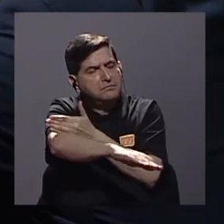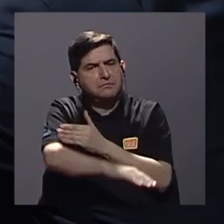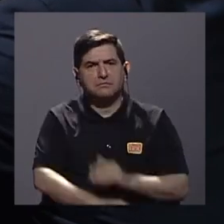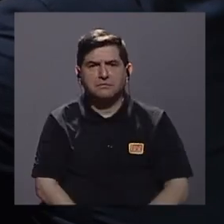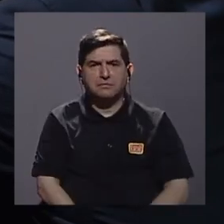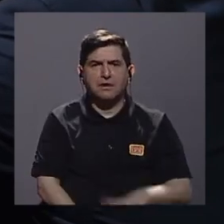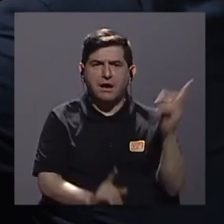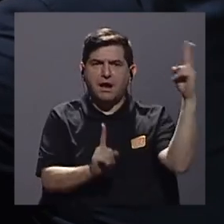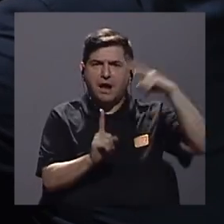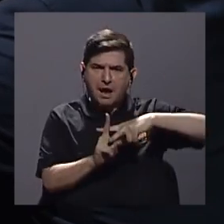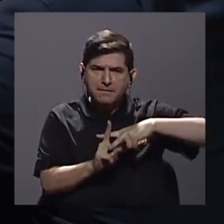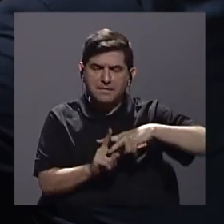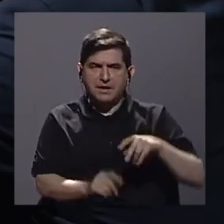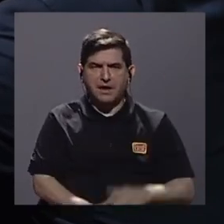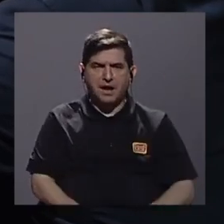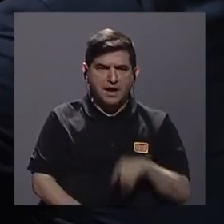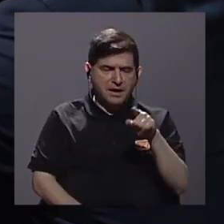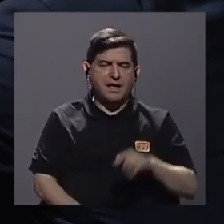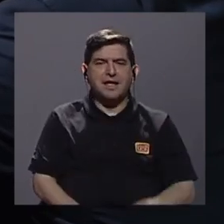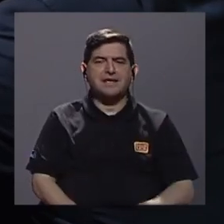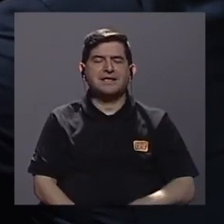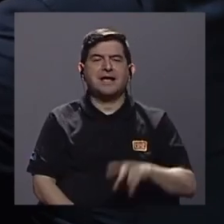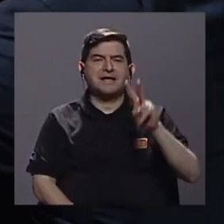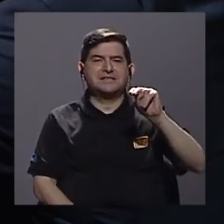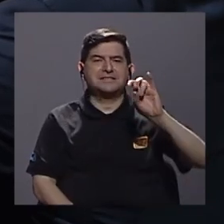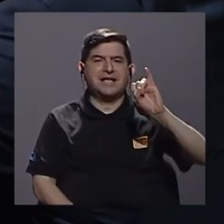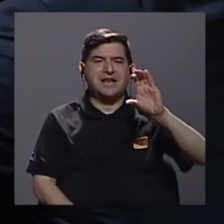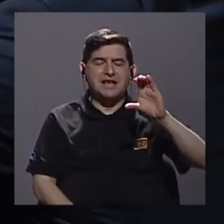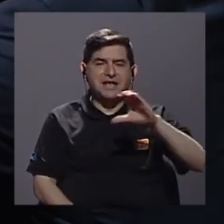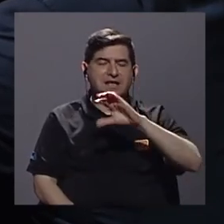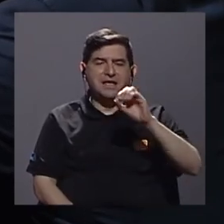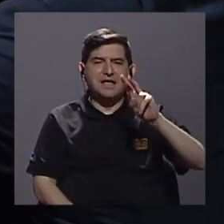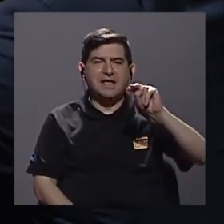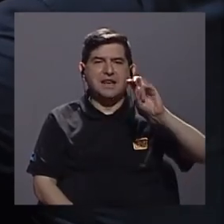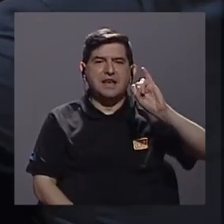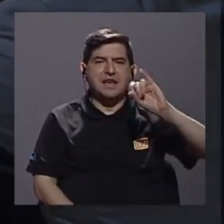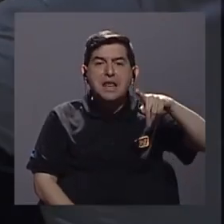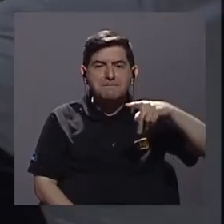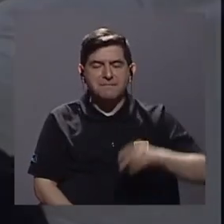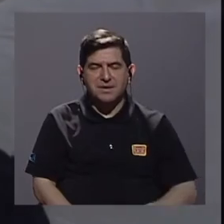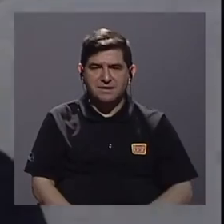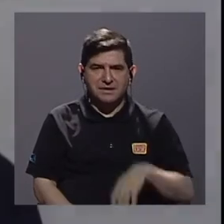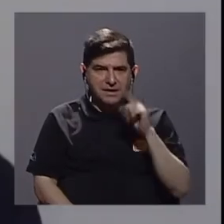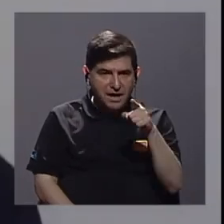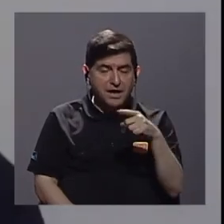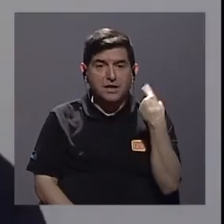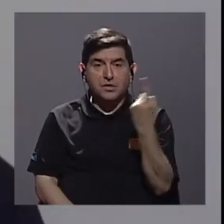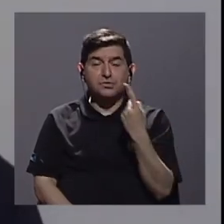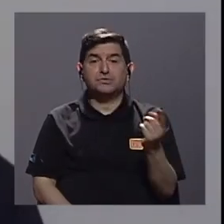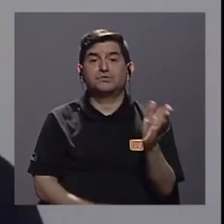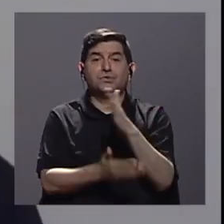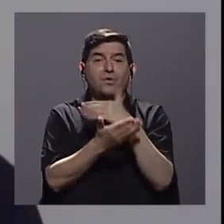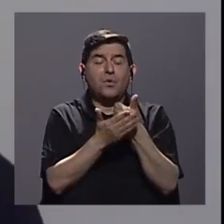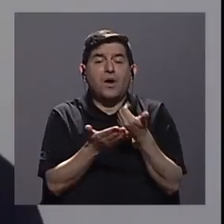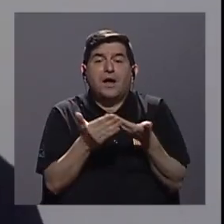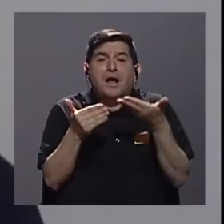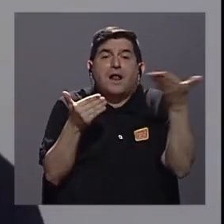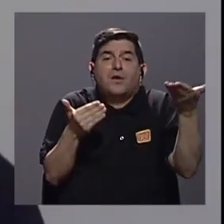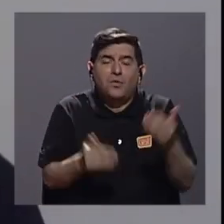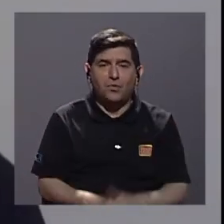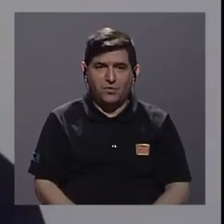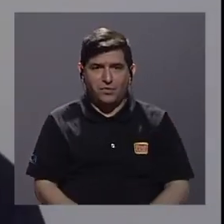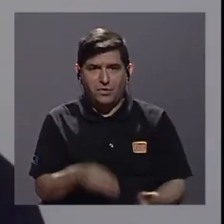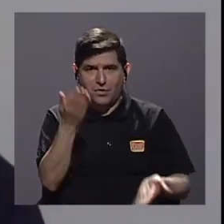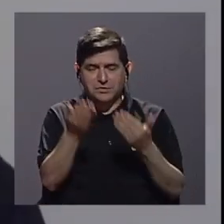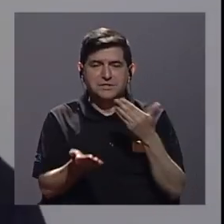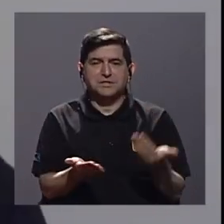la aplicación de las de las NIC-SP y las NIF respectivamente ¿verdad? esos son solo como algunos elementos de lo que